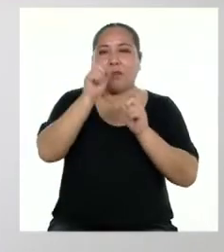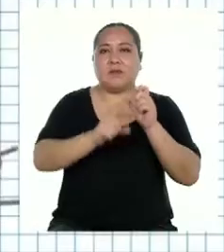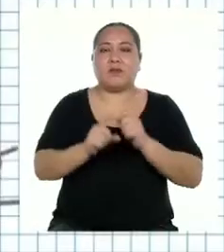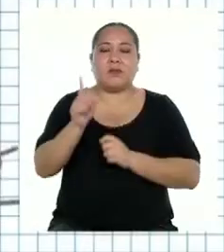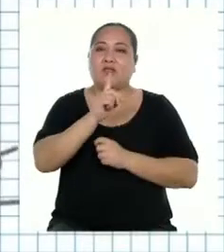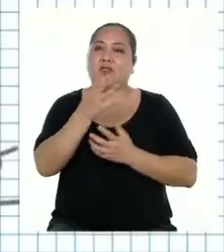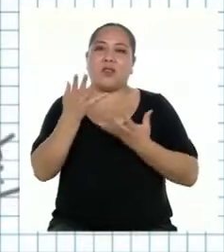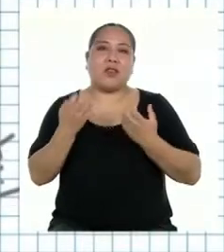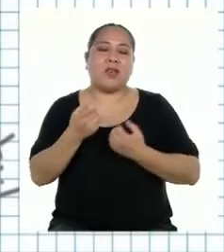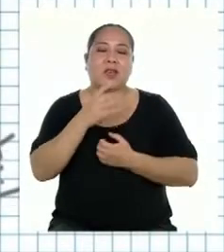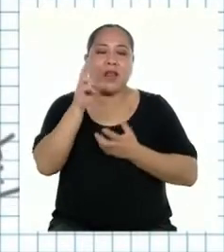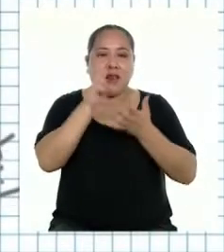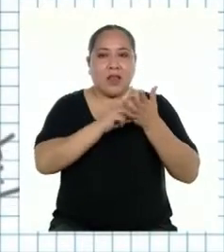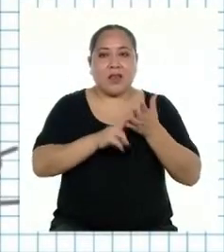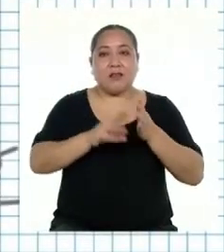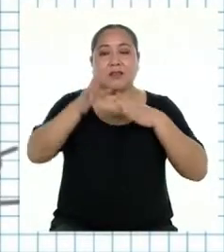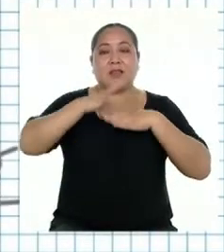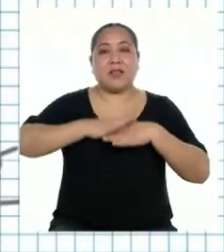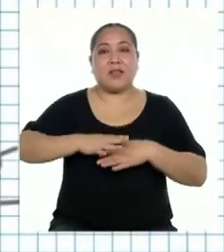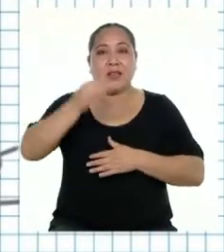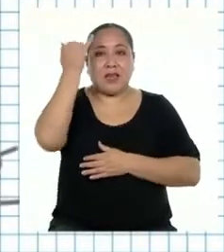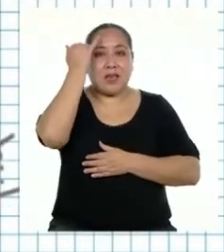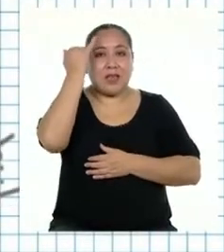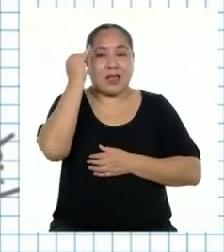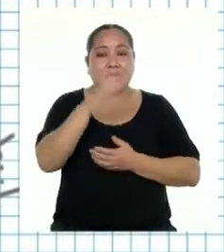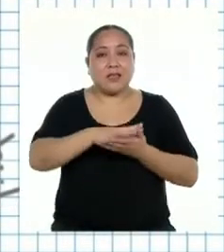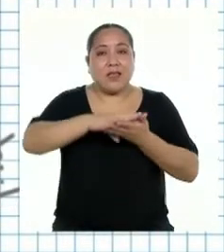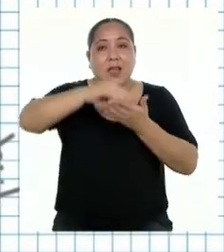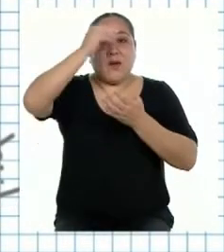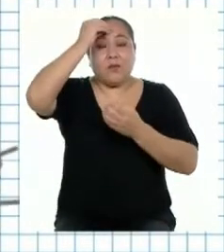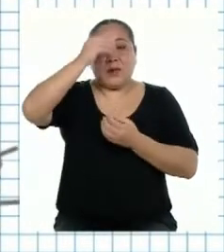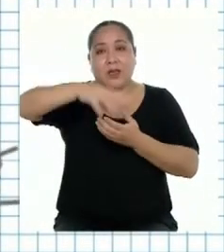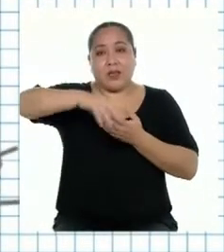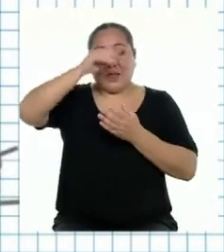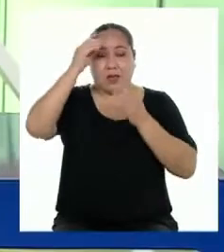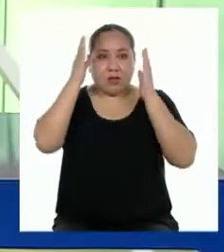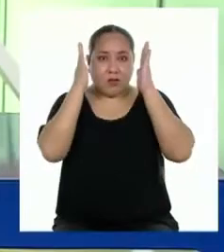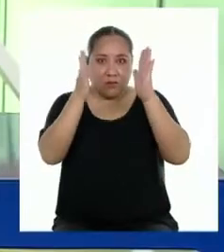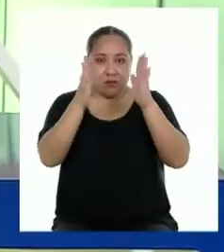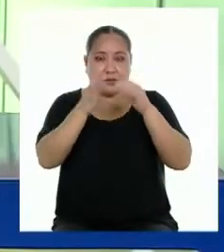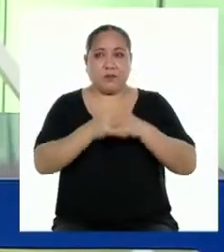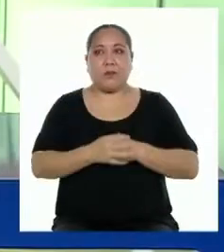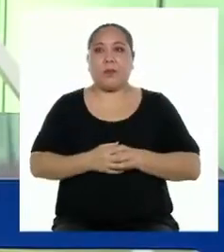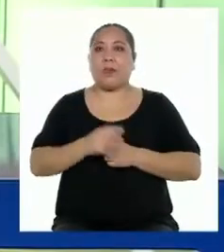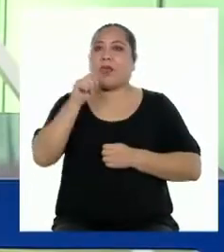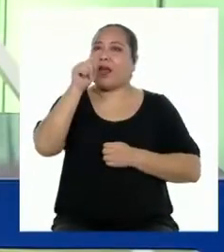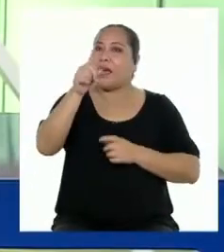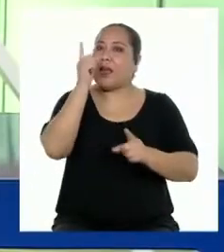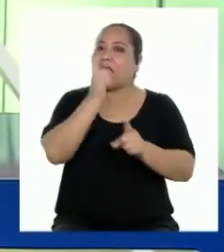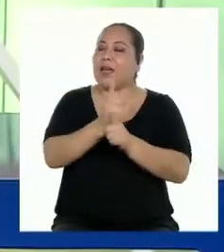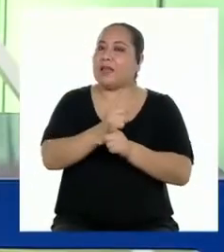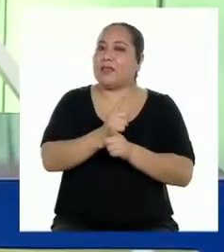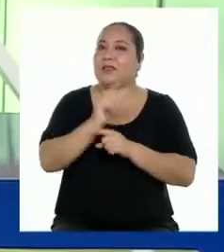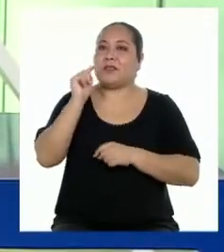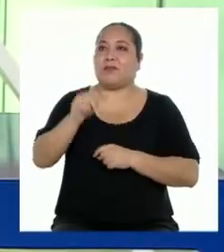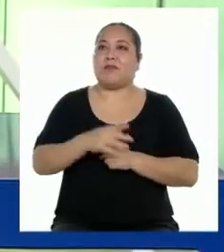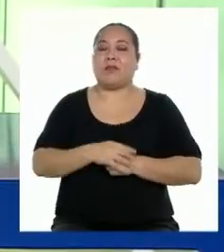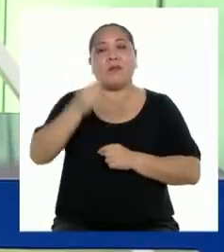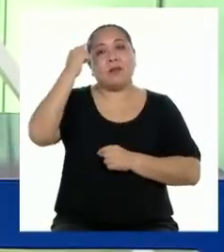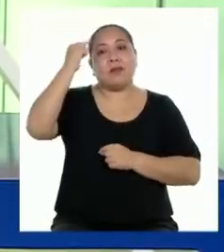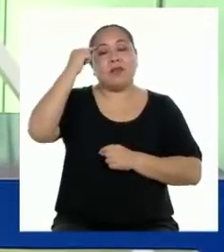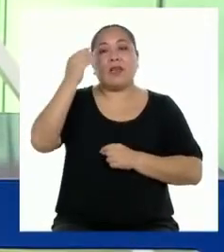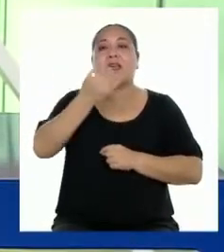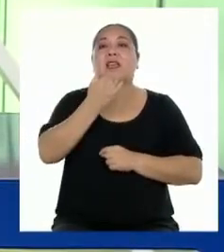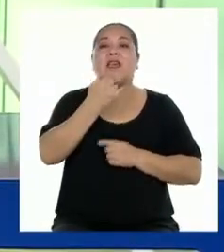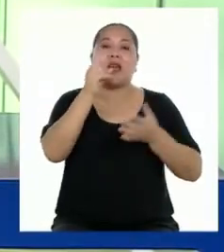leernos. Pero, tranquila, la idea es ir aprendiendo a capturar la atención. Esa es. Hay que pensar en quiénes